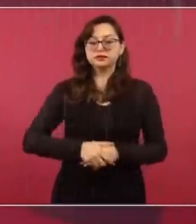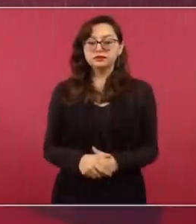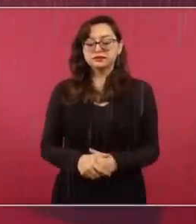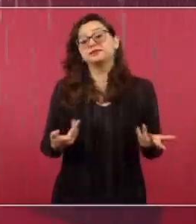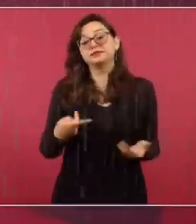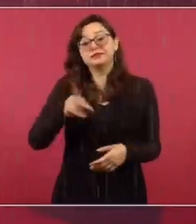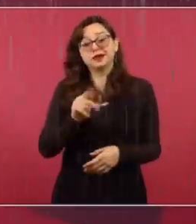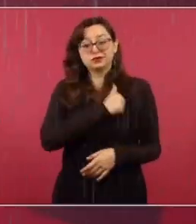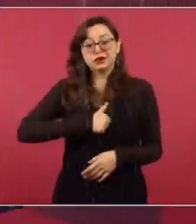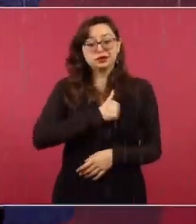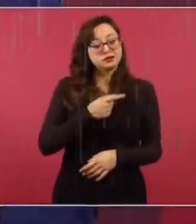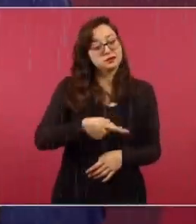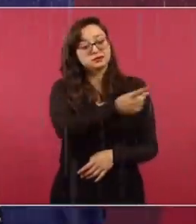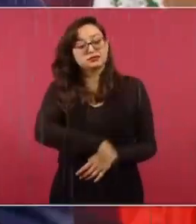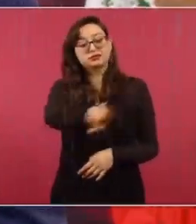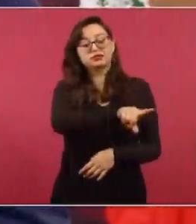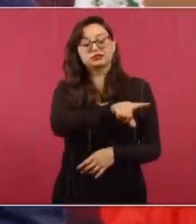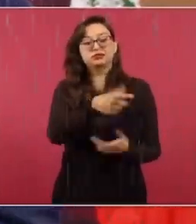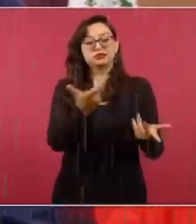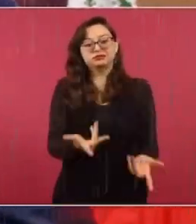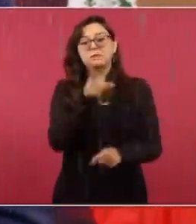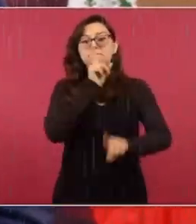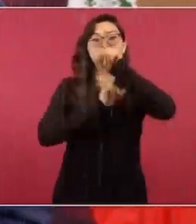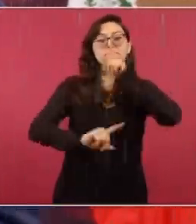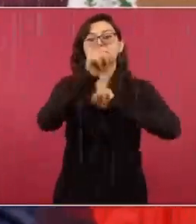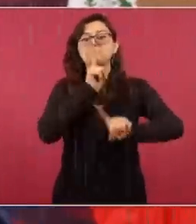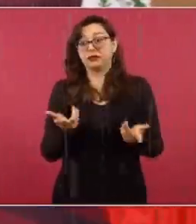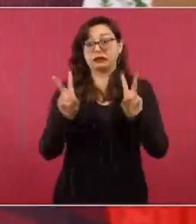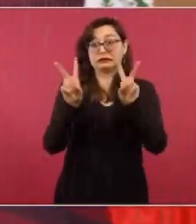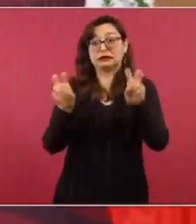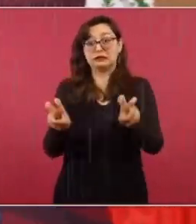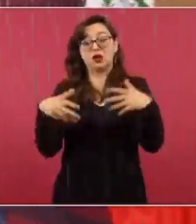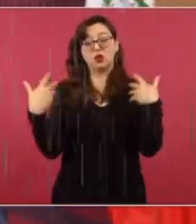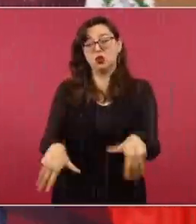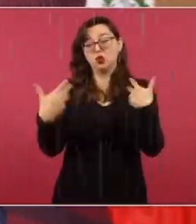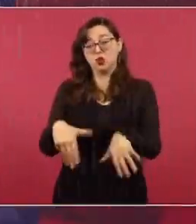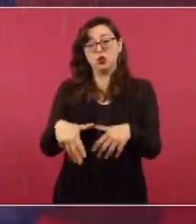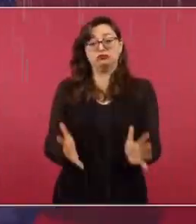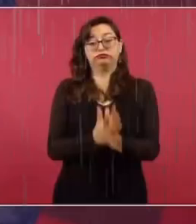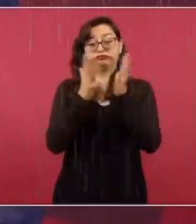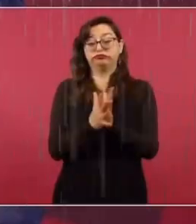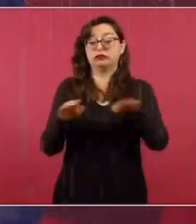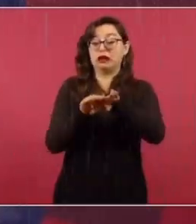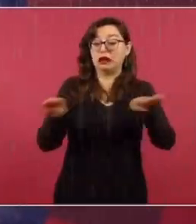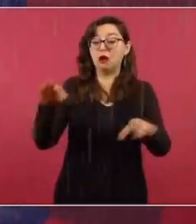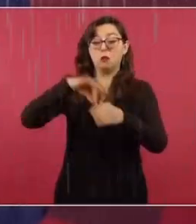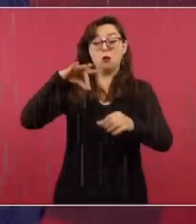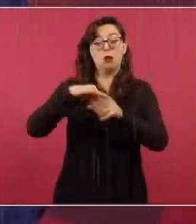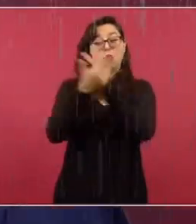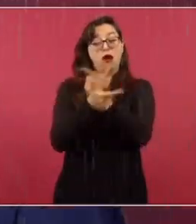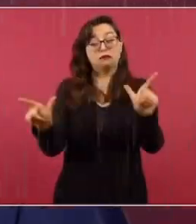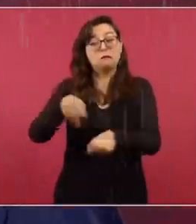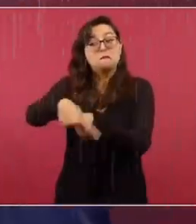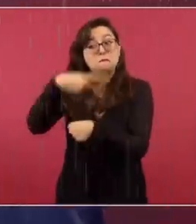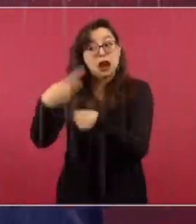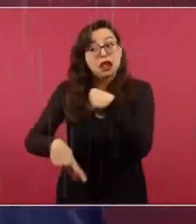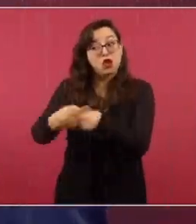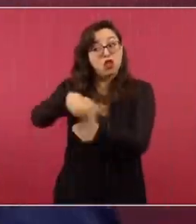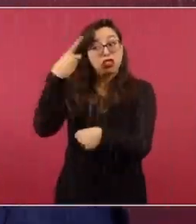la mentira de que se quiere afectar la democracia en México. Cuando ellos son, en esencia, antidemócratas.